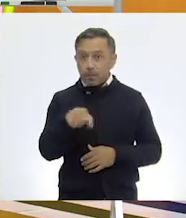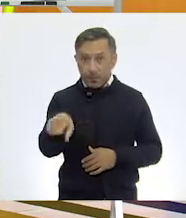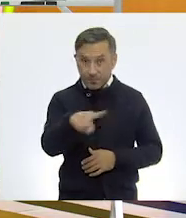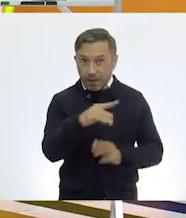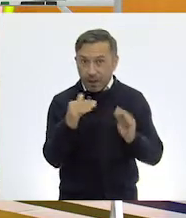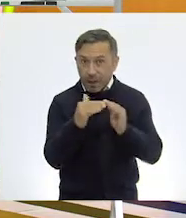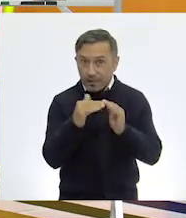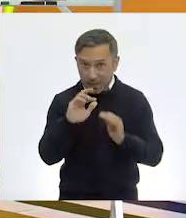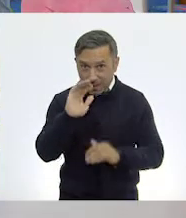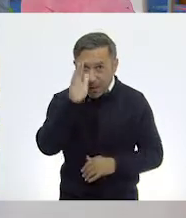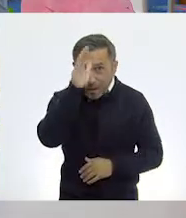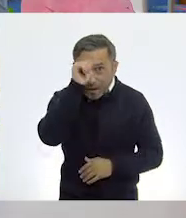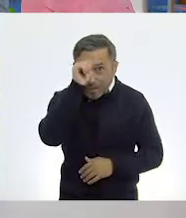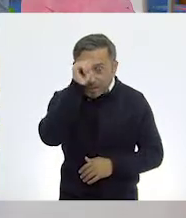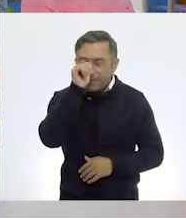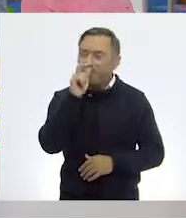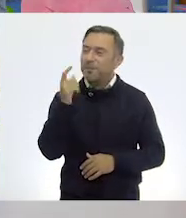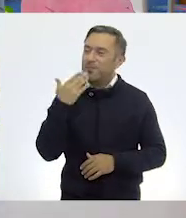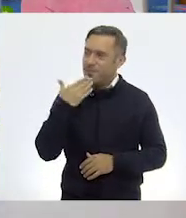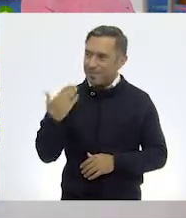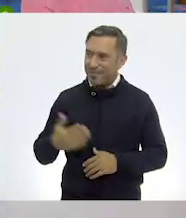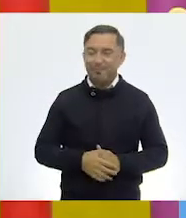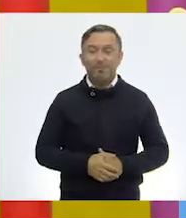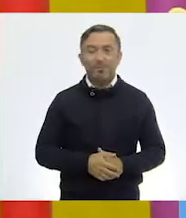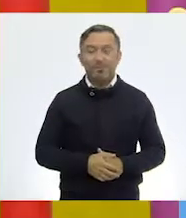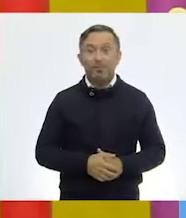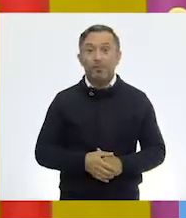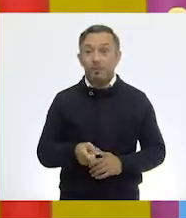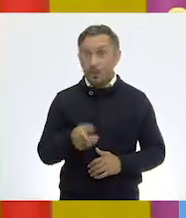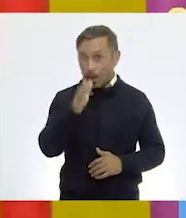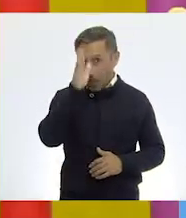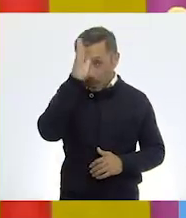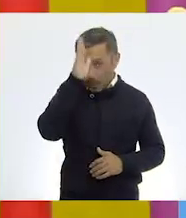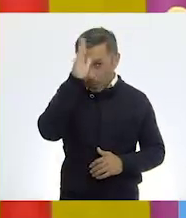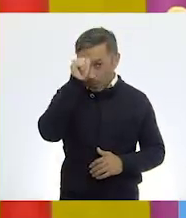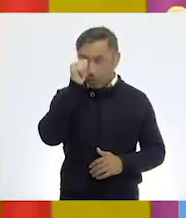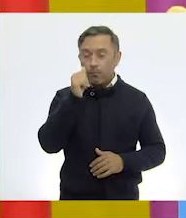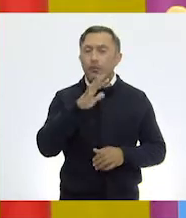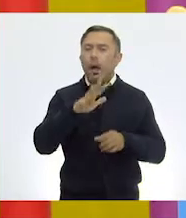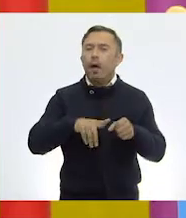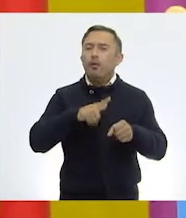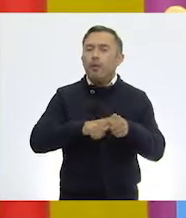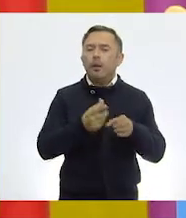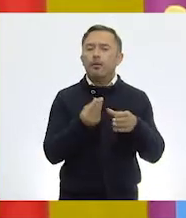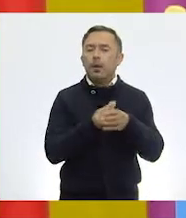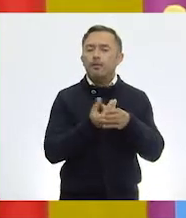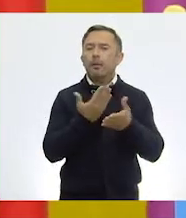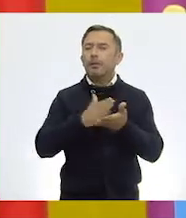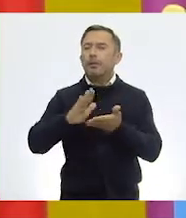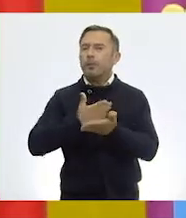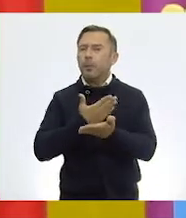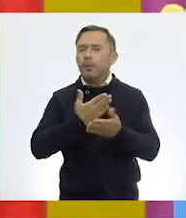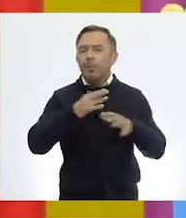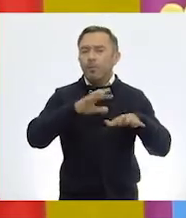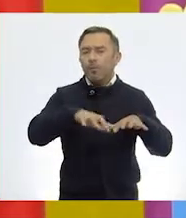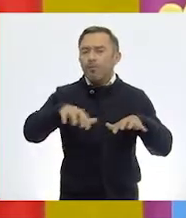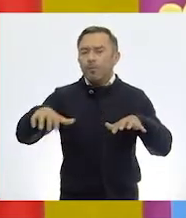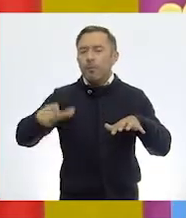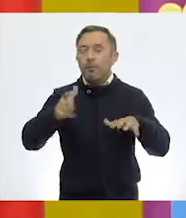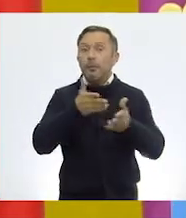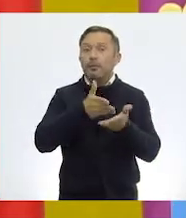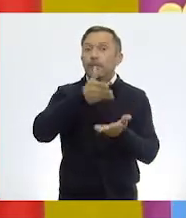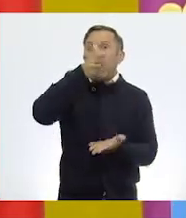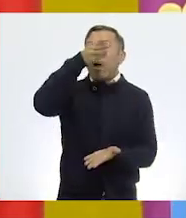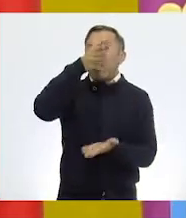Muy bien. Bien, recordamos que los clasificamos por tamaño, por color, por